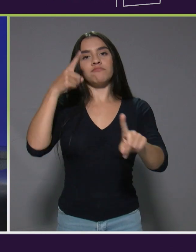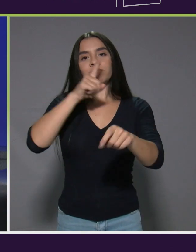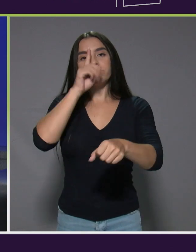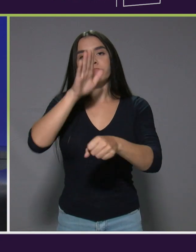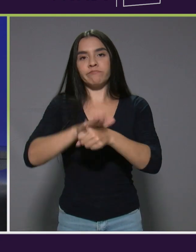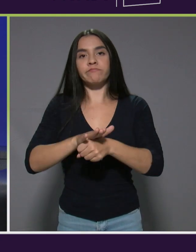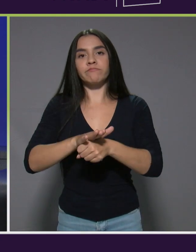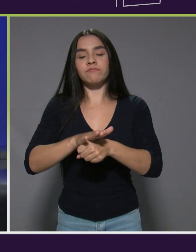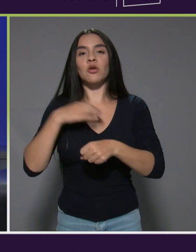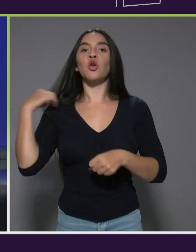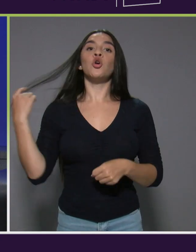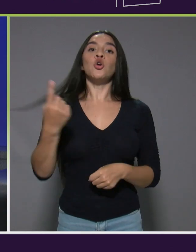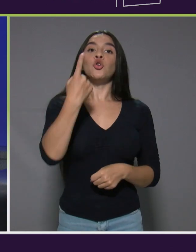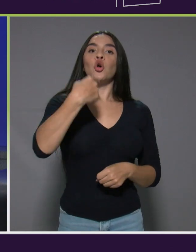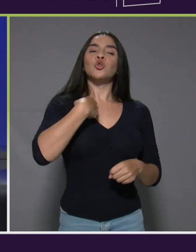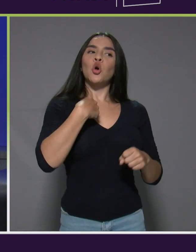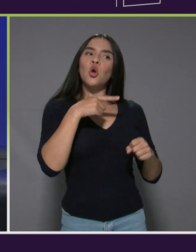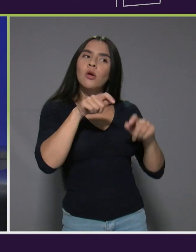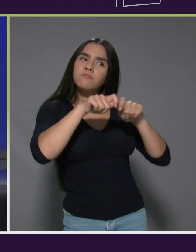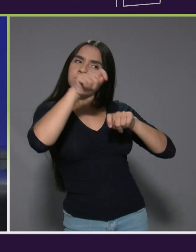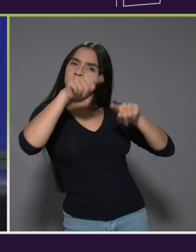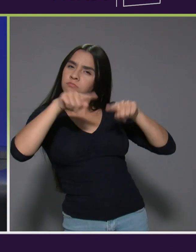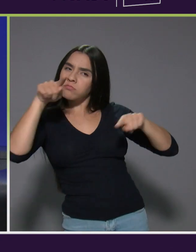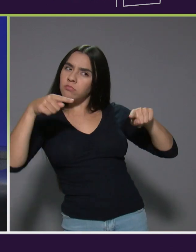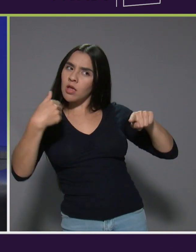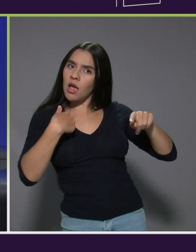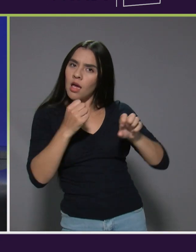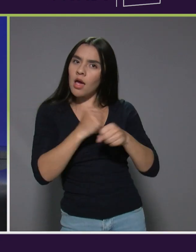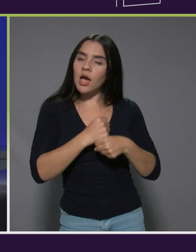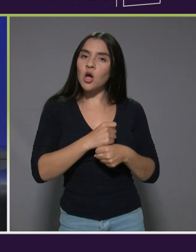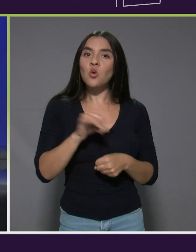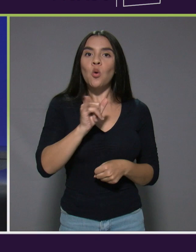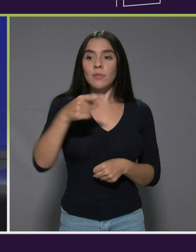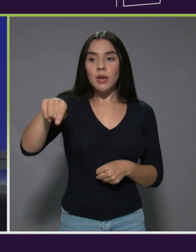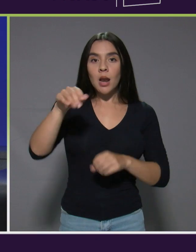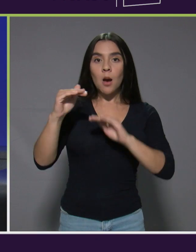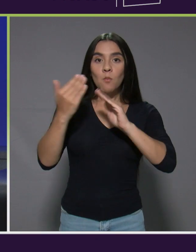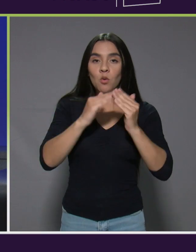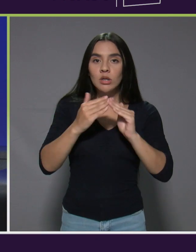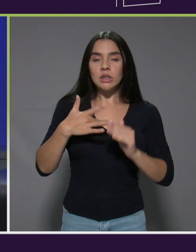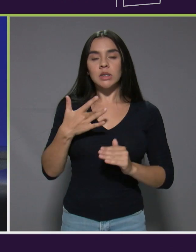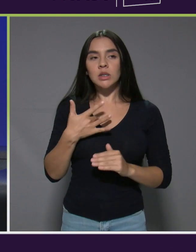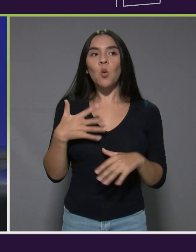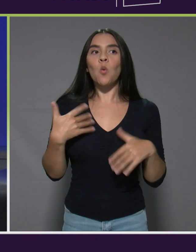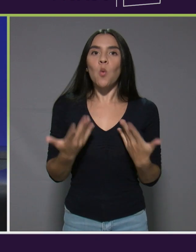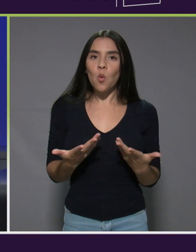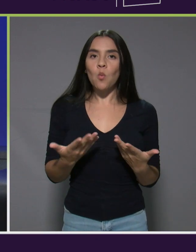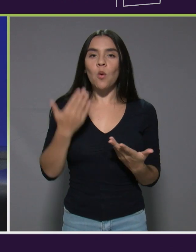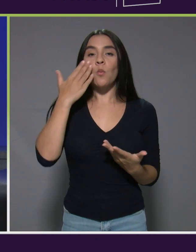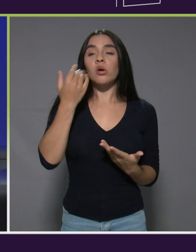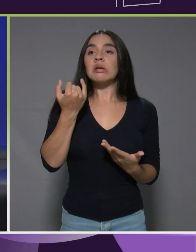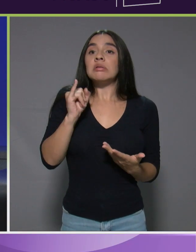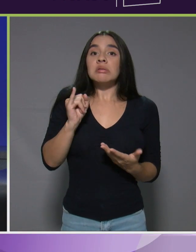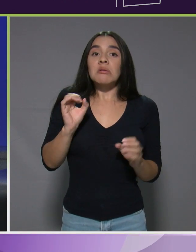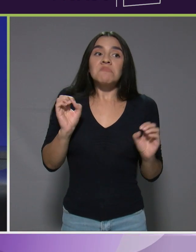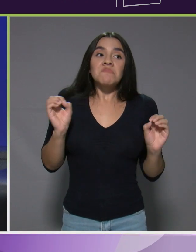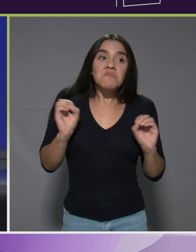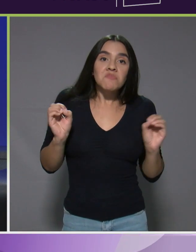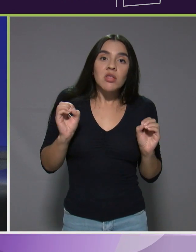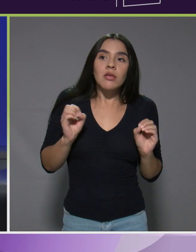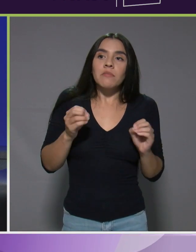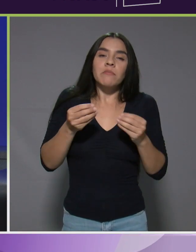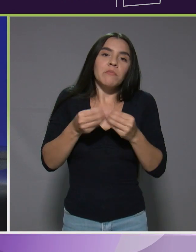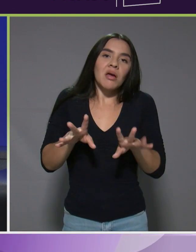No solo la medición que yo haga, sino la medición que siente la población, porque si no, entonces nos perderíamos de lo